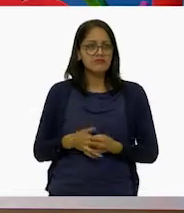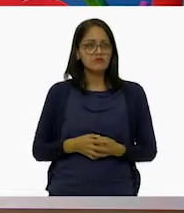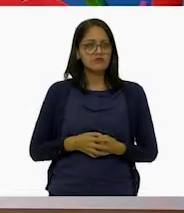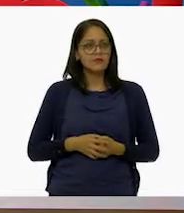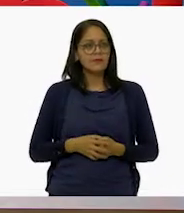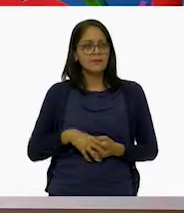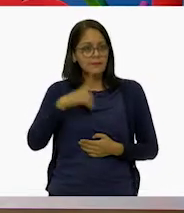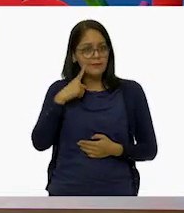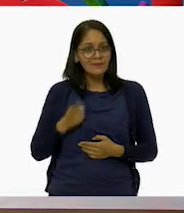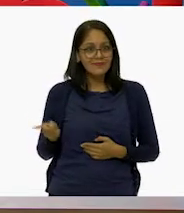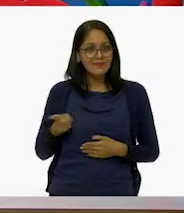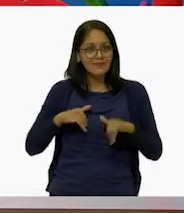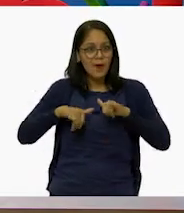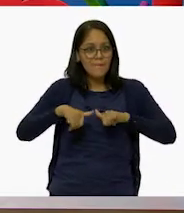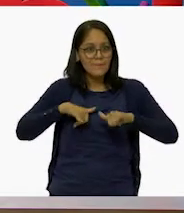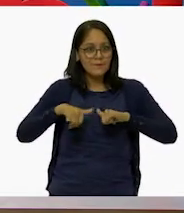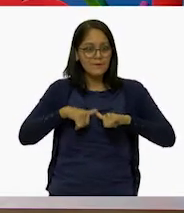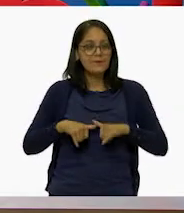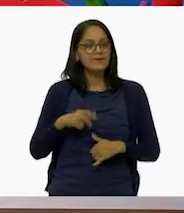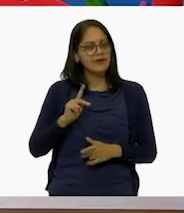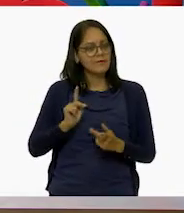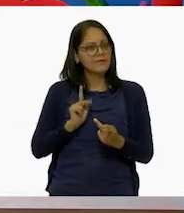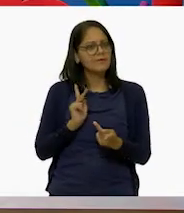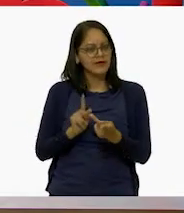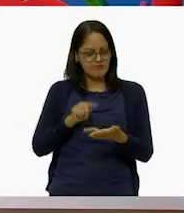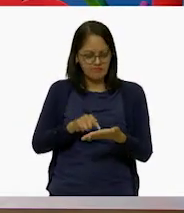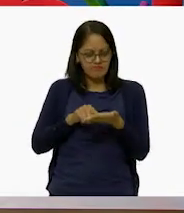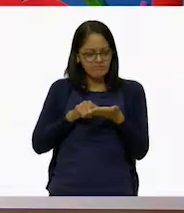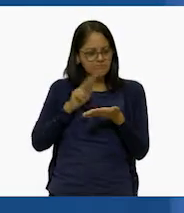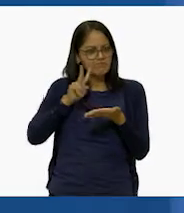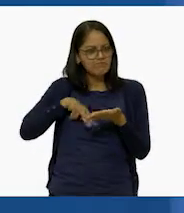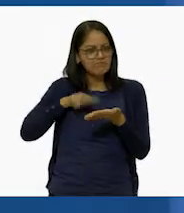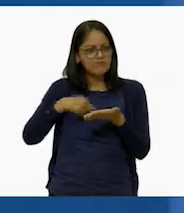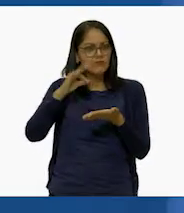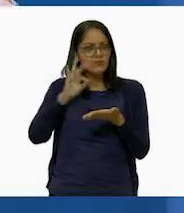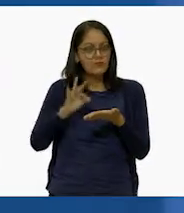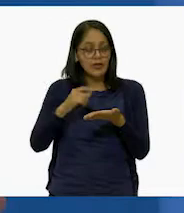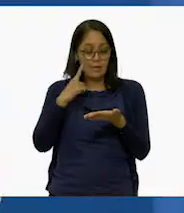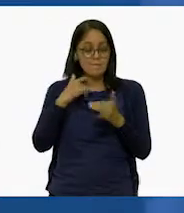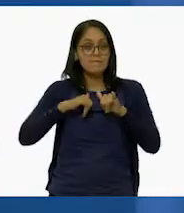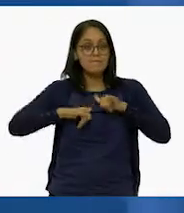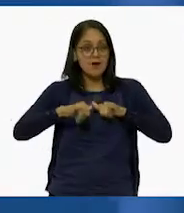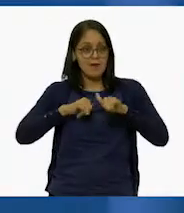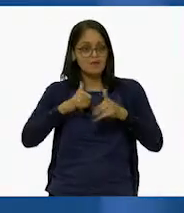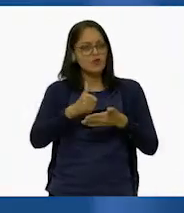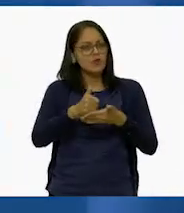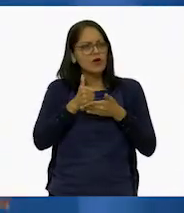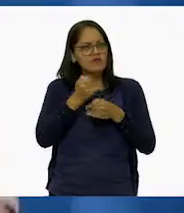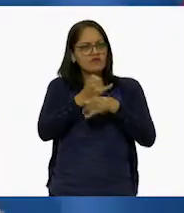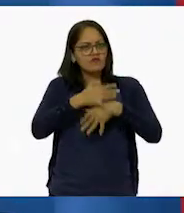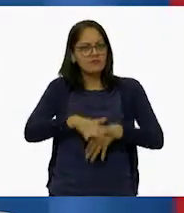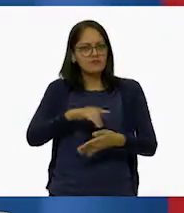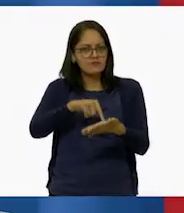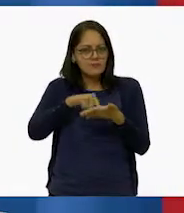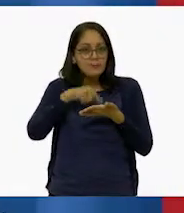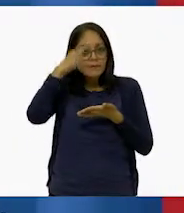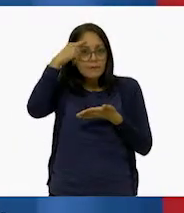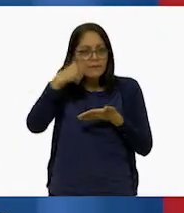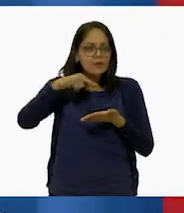Mire, es un mapa. ¡Perfecto! ¡Excelente! Los mapas nos ofrecen mucha información espacial.